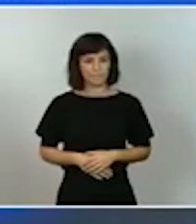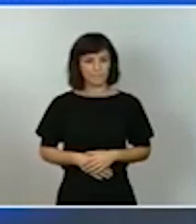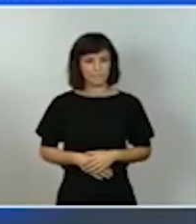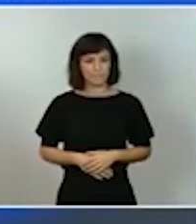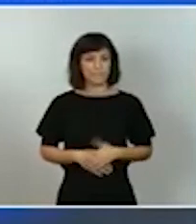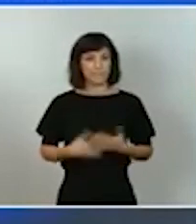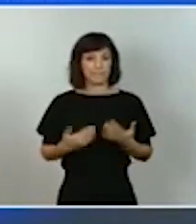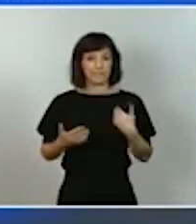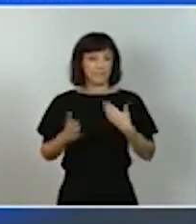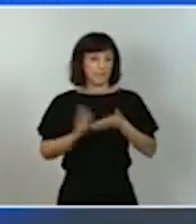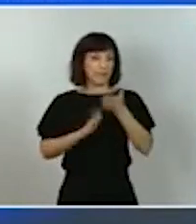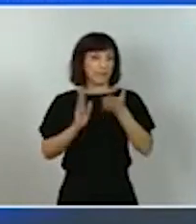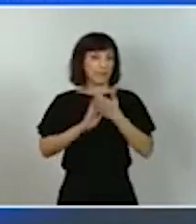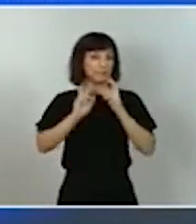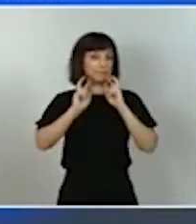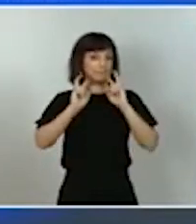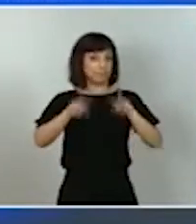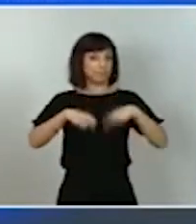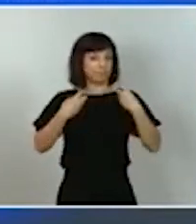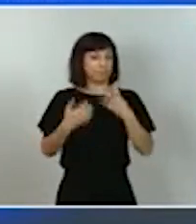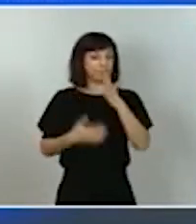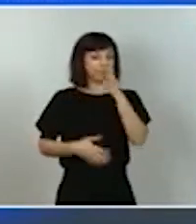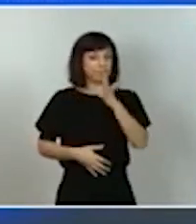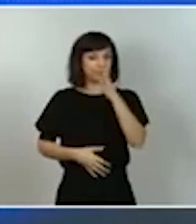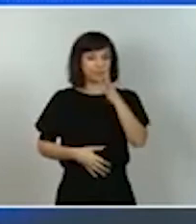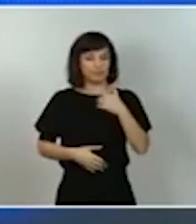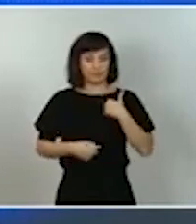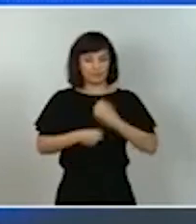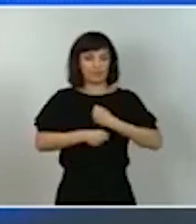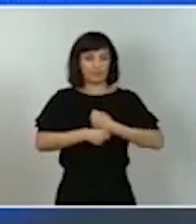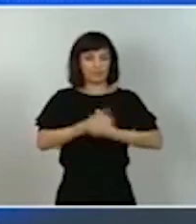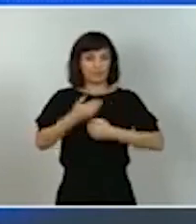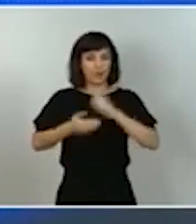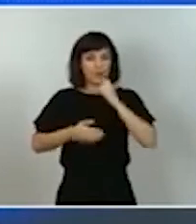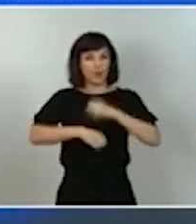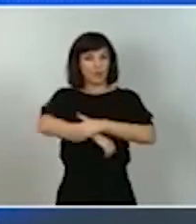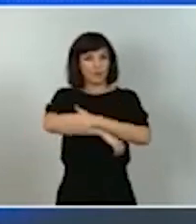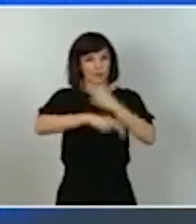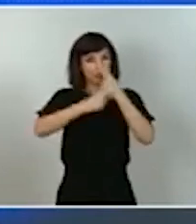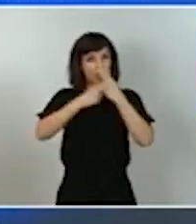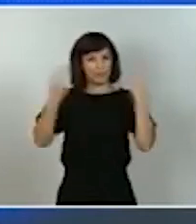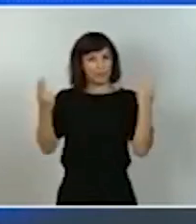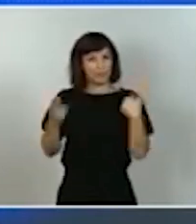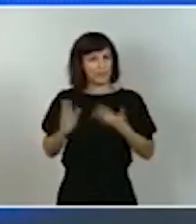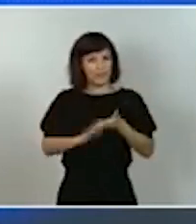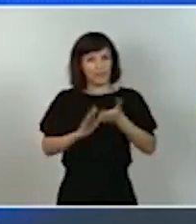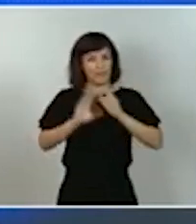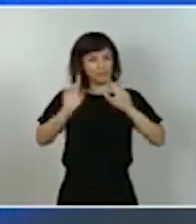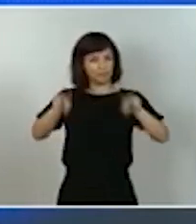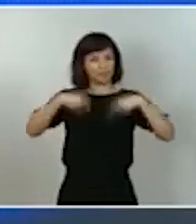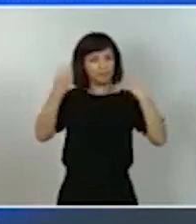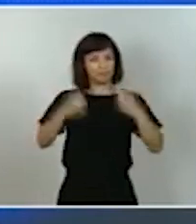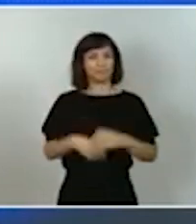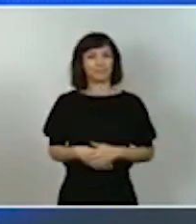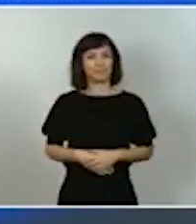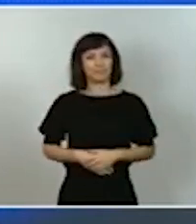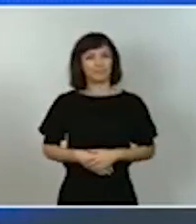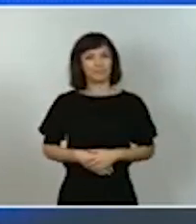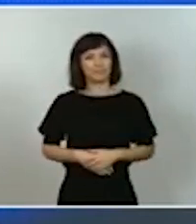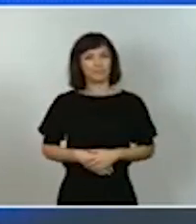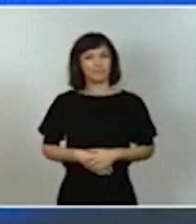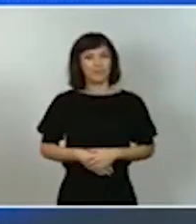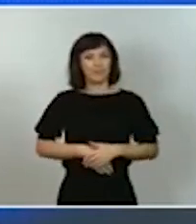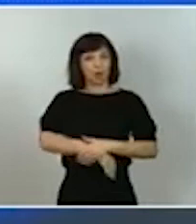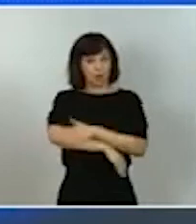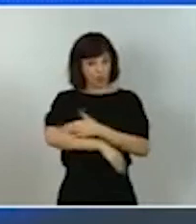transformación de nuestra forma de operar desde el punto de vista de la Administración pública este gobierno les anuncio que va a